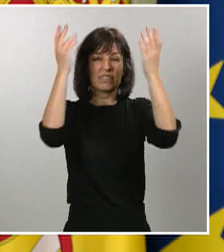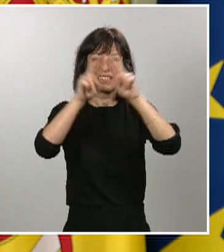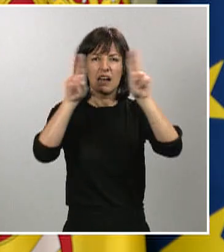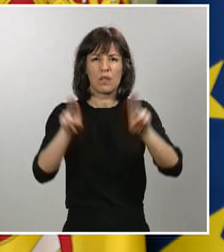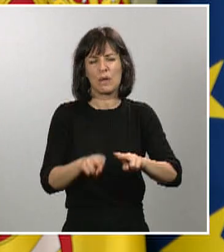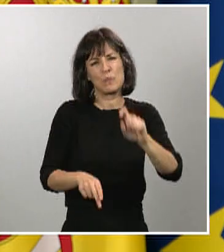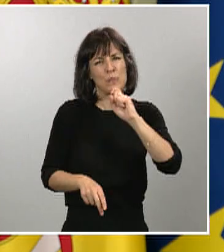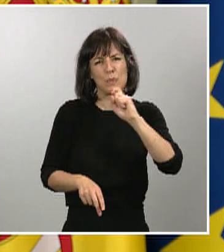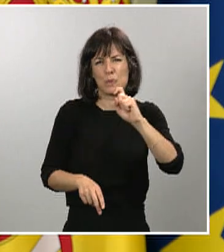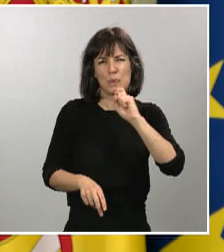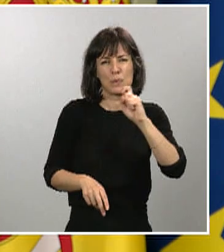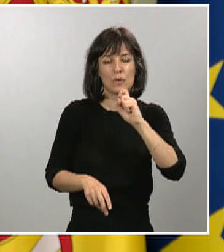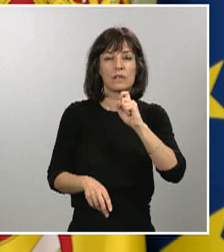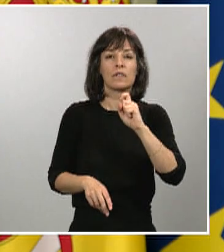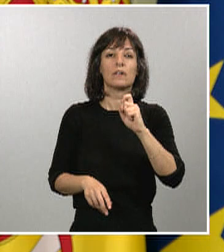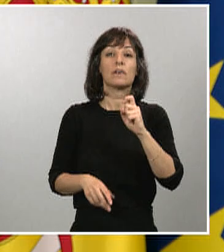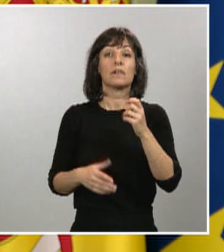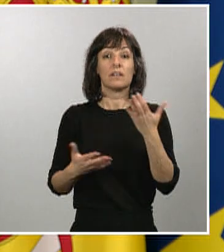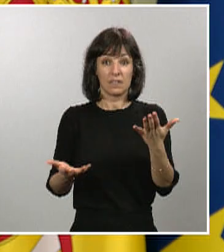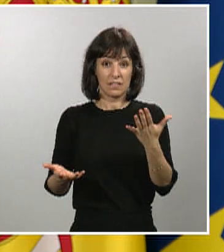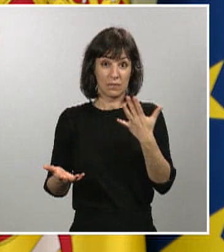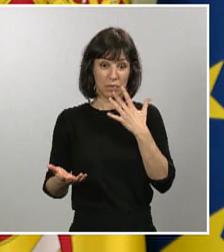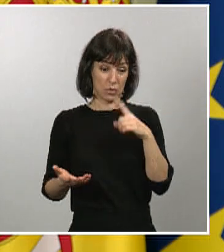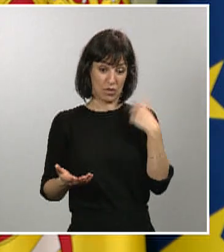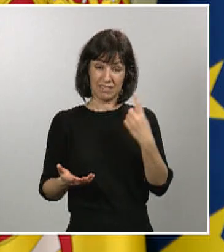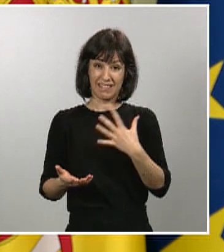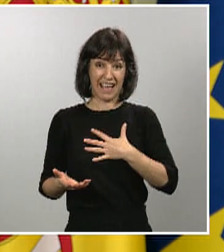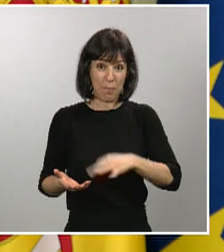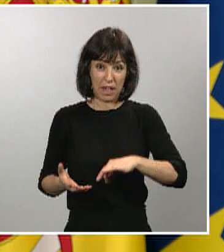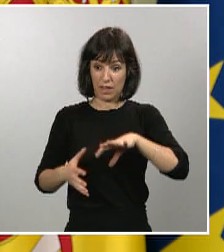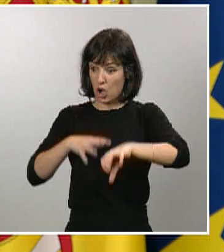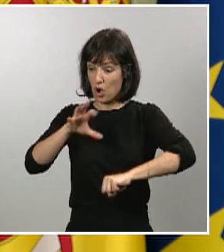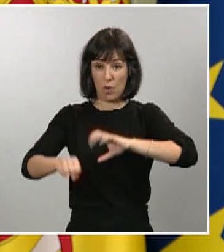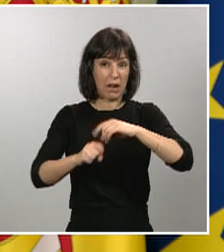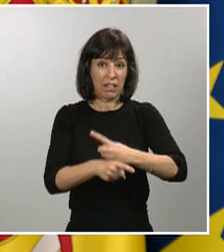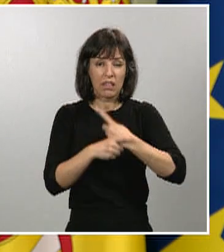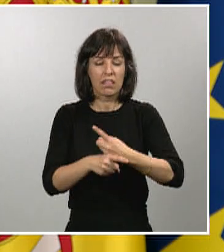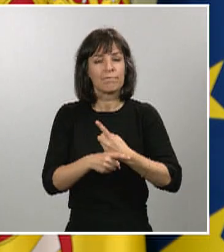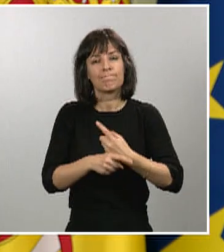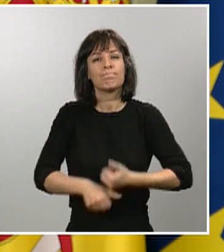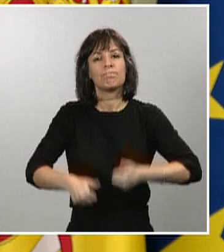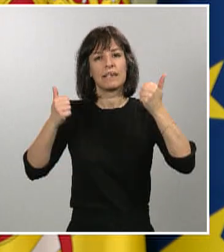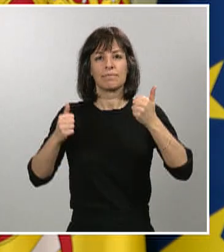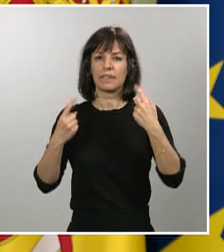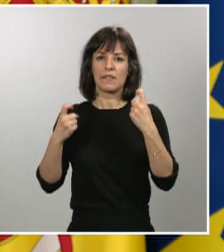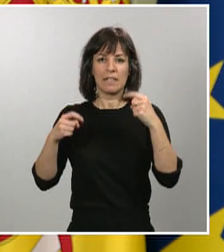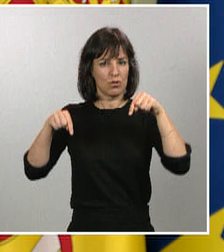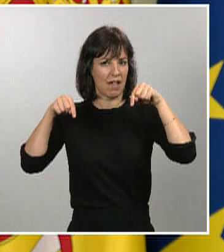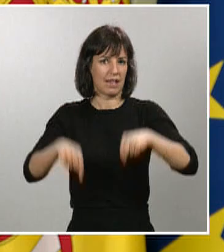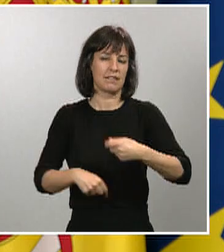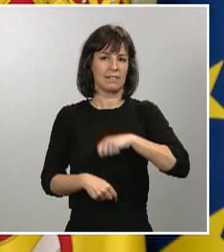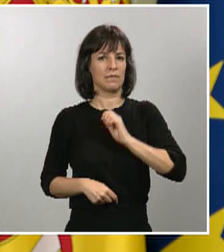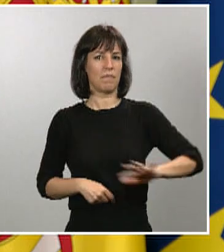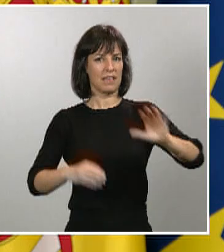Y estos, si no somos capaces de abastecerlos, necesitamos, como decía, impulsar la producción nacional de